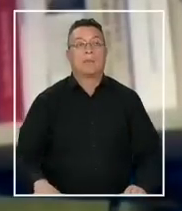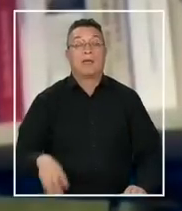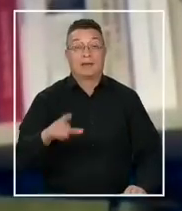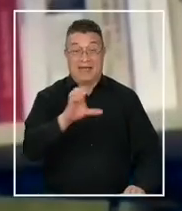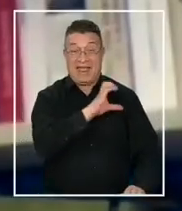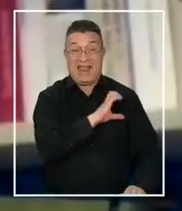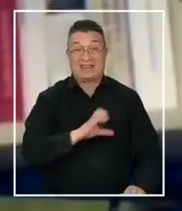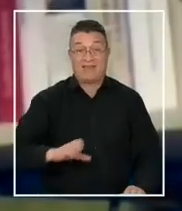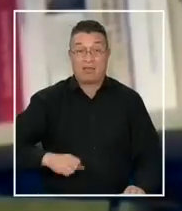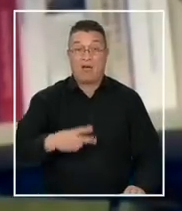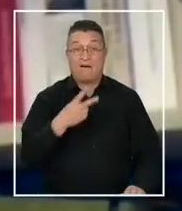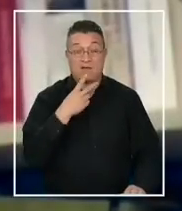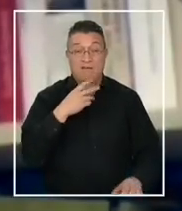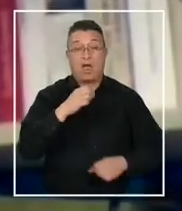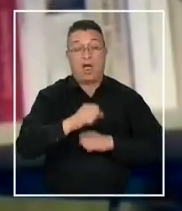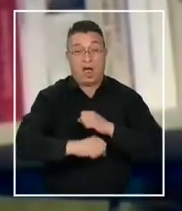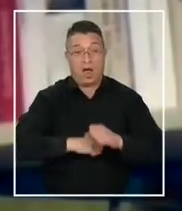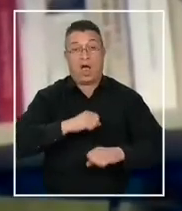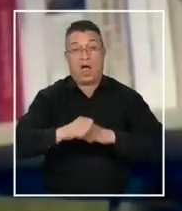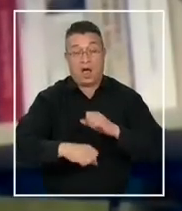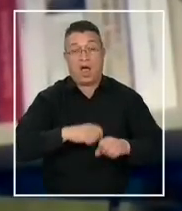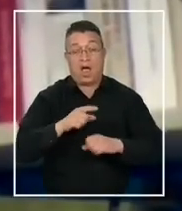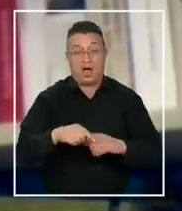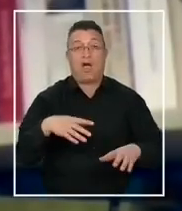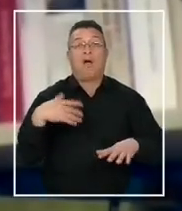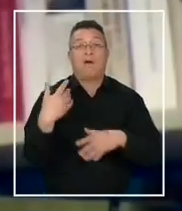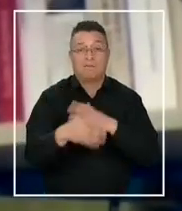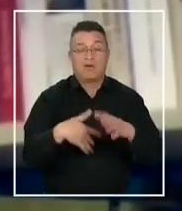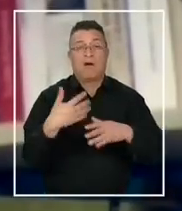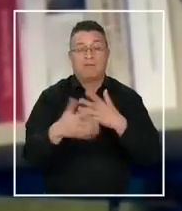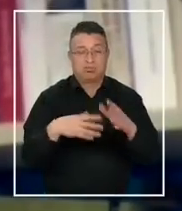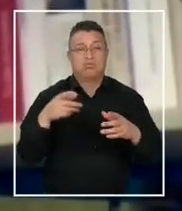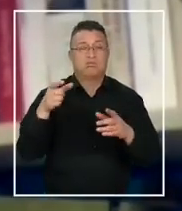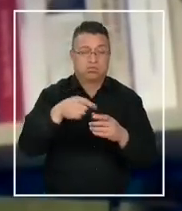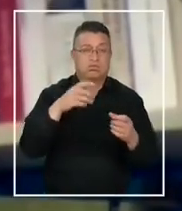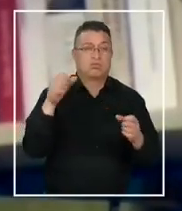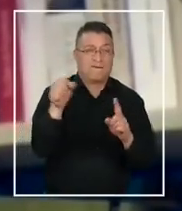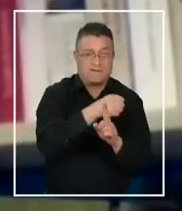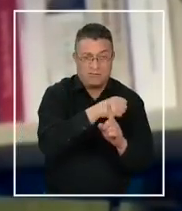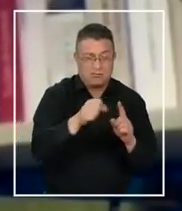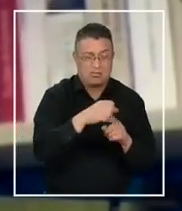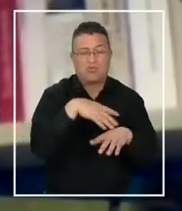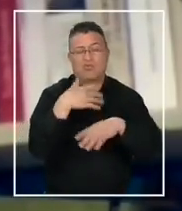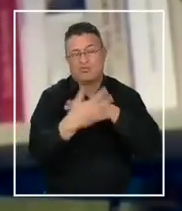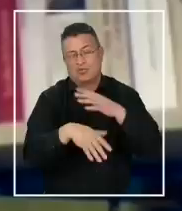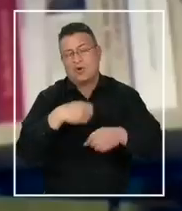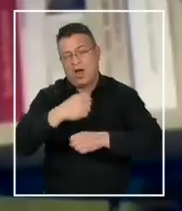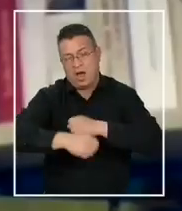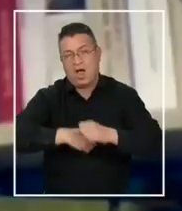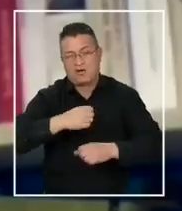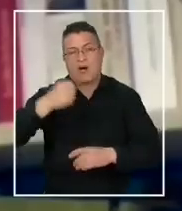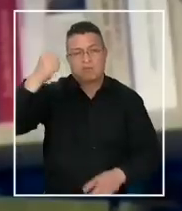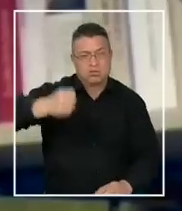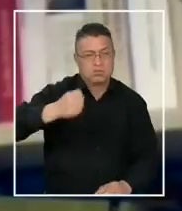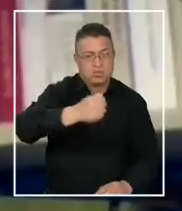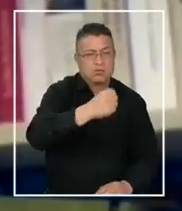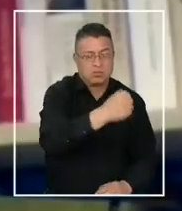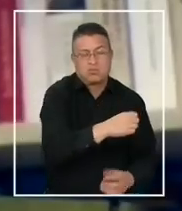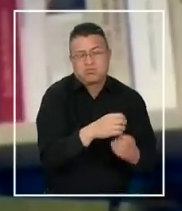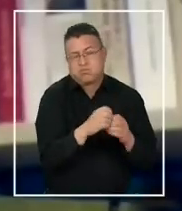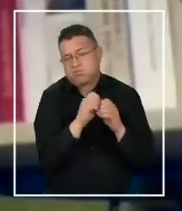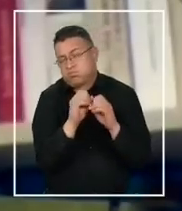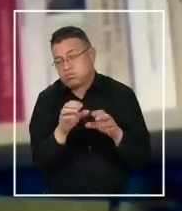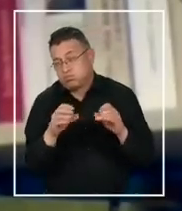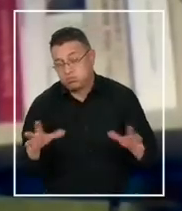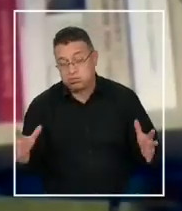que han vivido durante décadas con violencia, con pandillas, con extorsión, con homicidios por doquier,